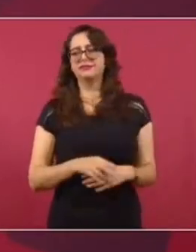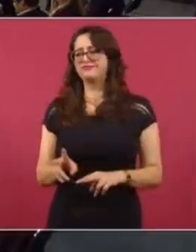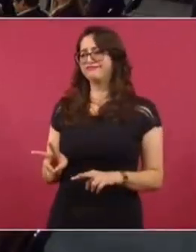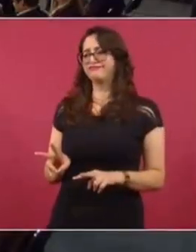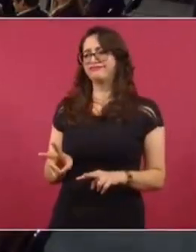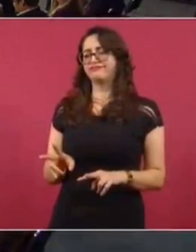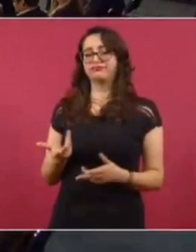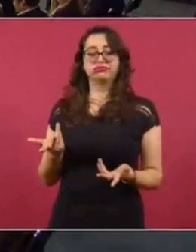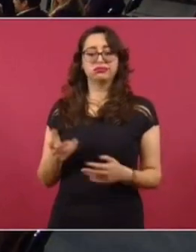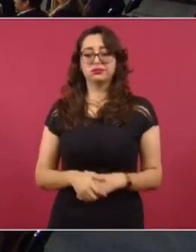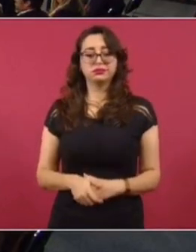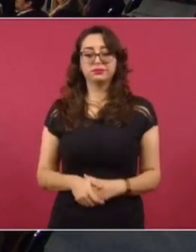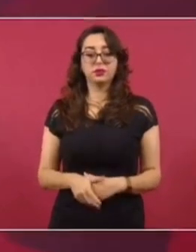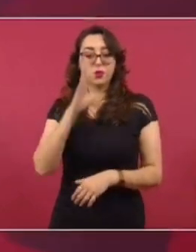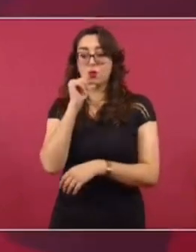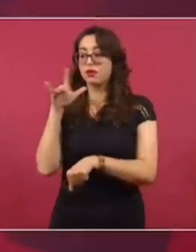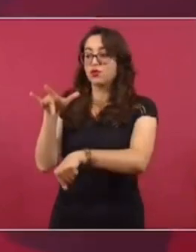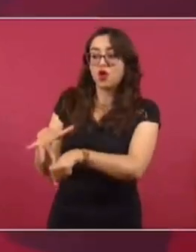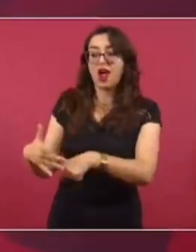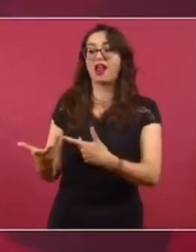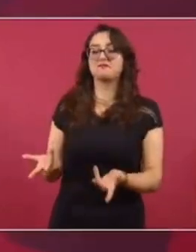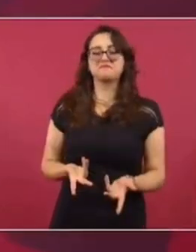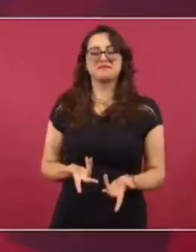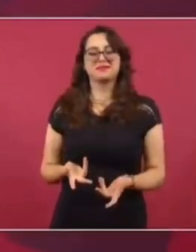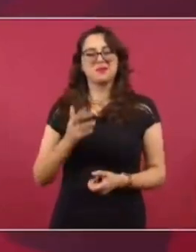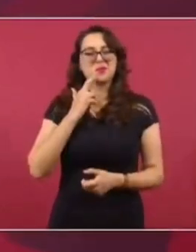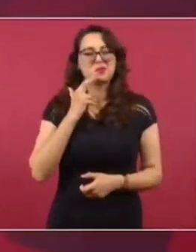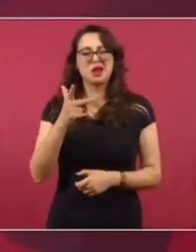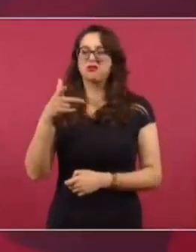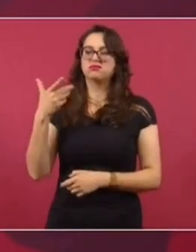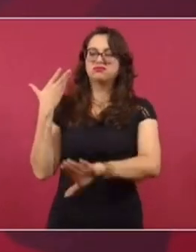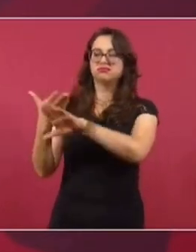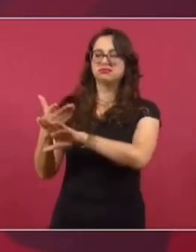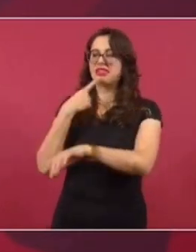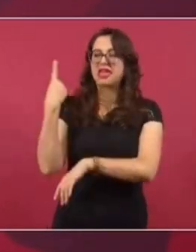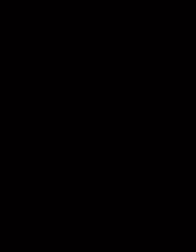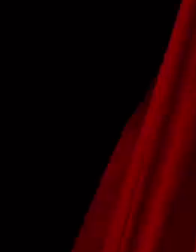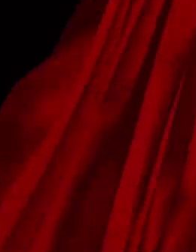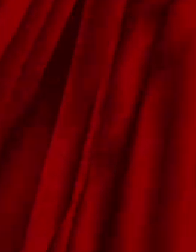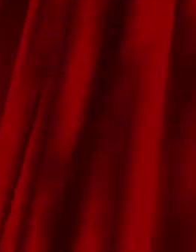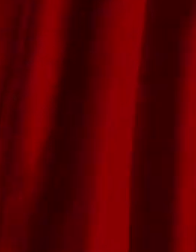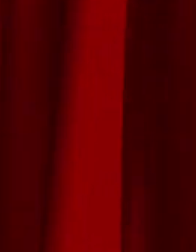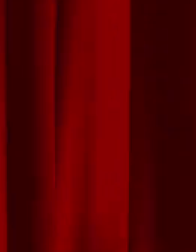Pero no hay, por eso, que actuar de esa manera. Lo que hay que hacer es informarle al pueblo.